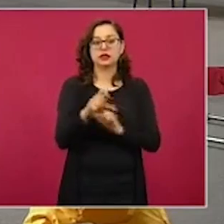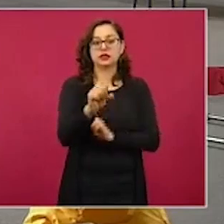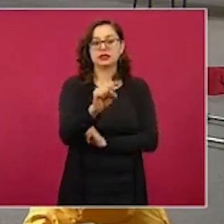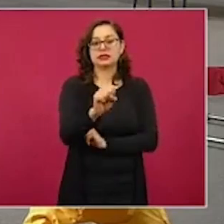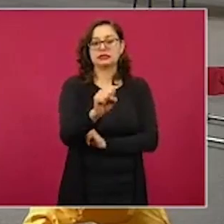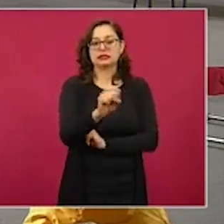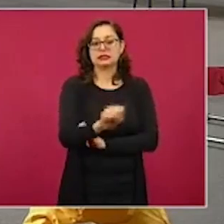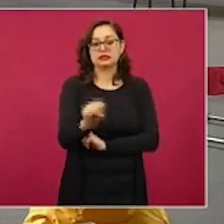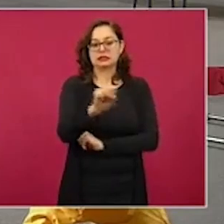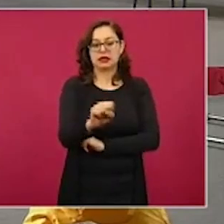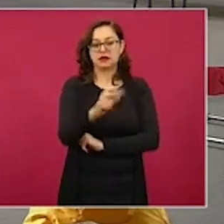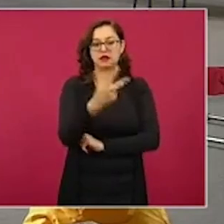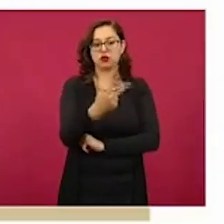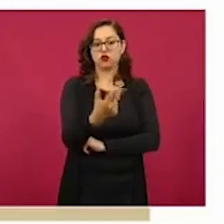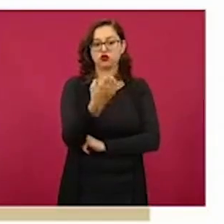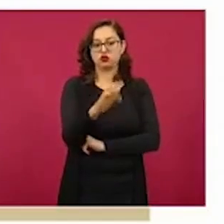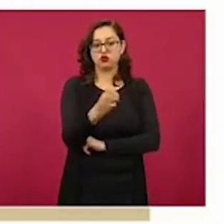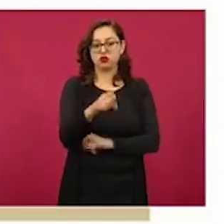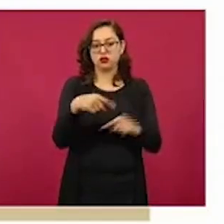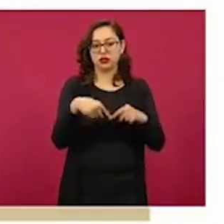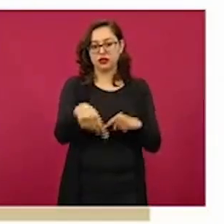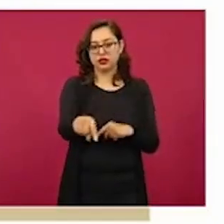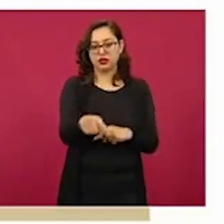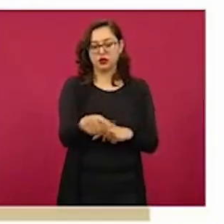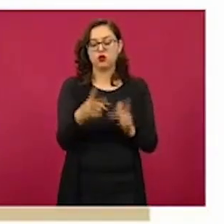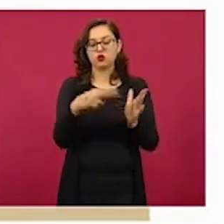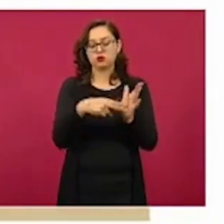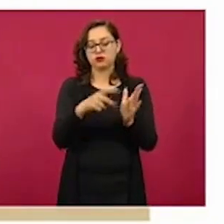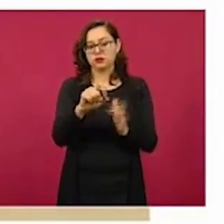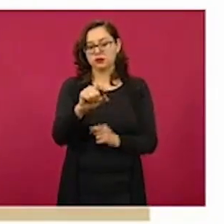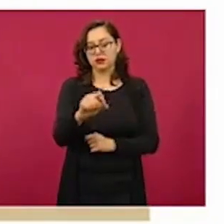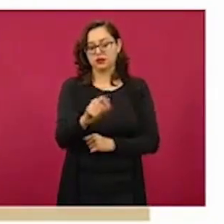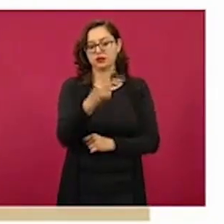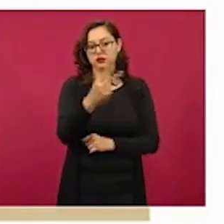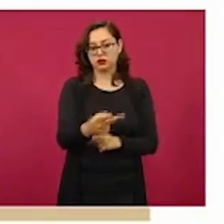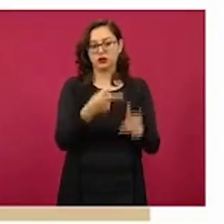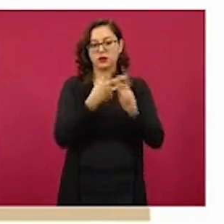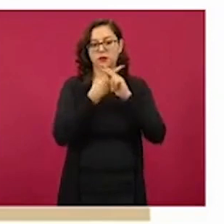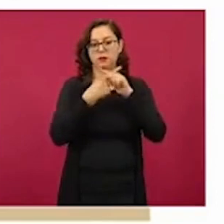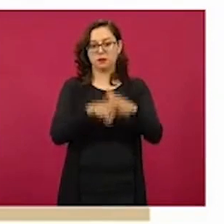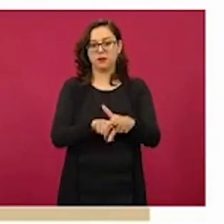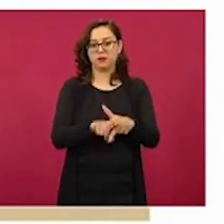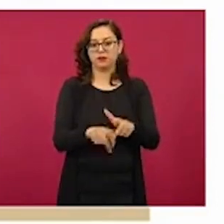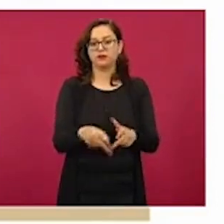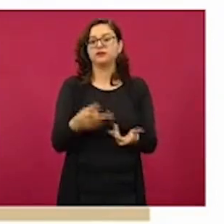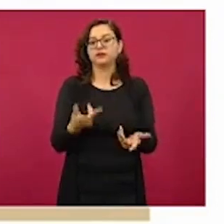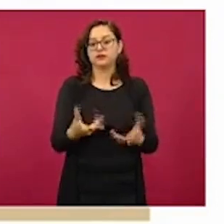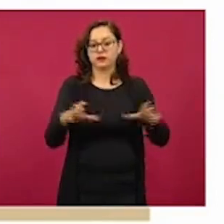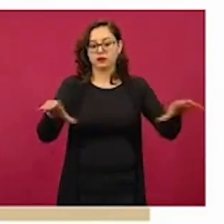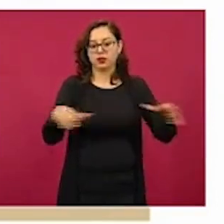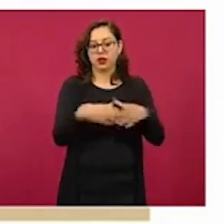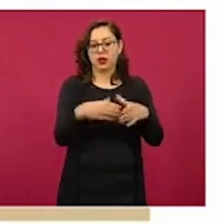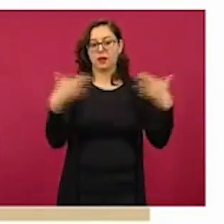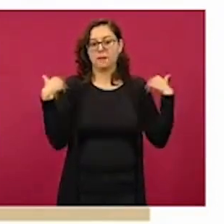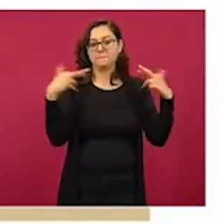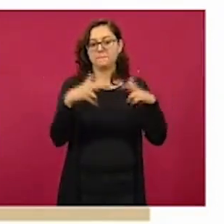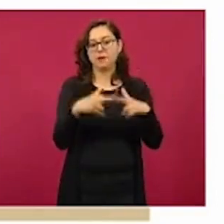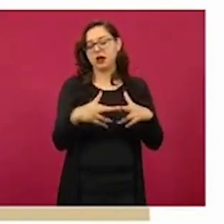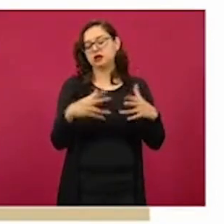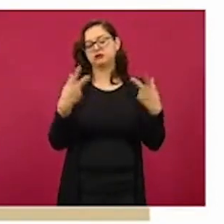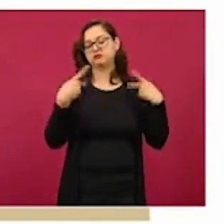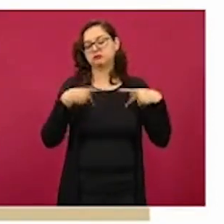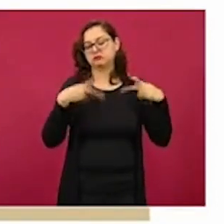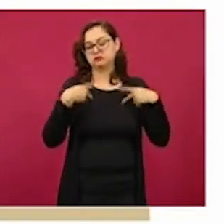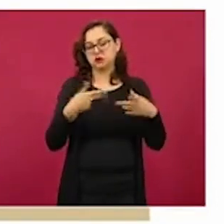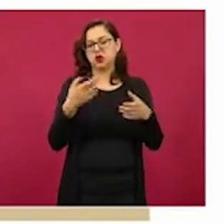8 de enero de este año, y que cubre el estimativo de 2.7 millones de personas y se va a hacer de